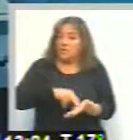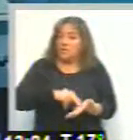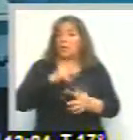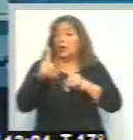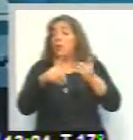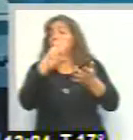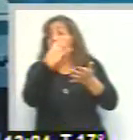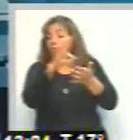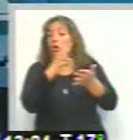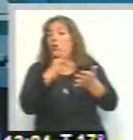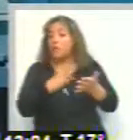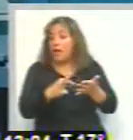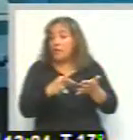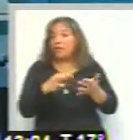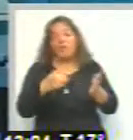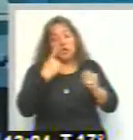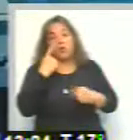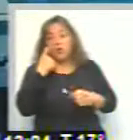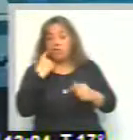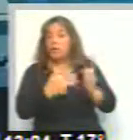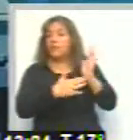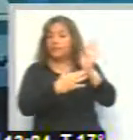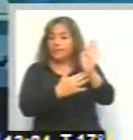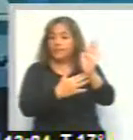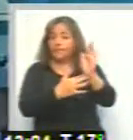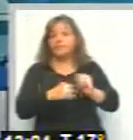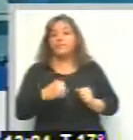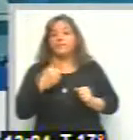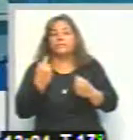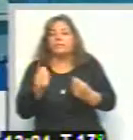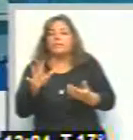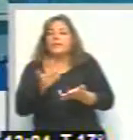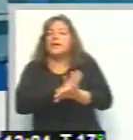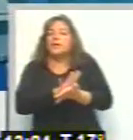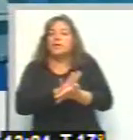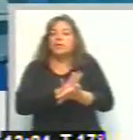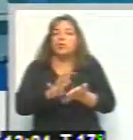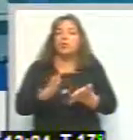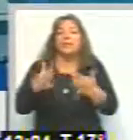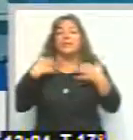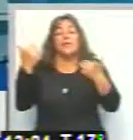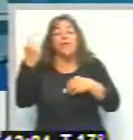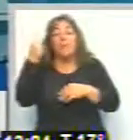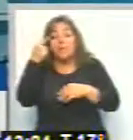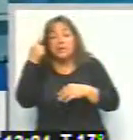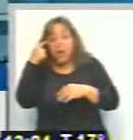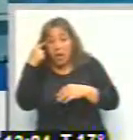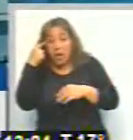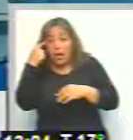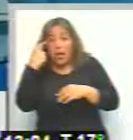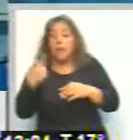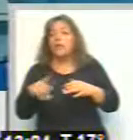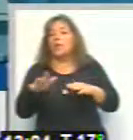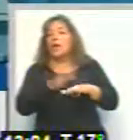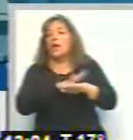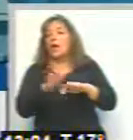datos que se han dado a conocer. En cuanto a la situación de salud mental, en el estrato económico más bajo.